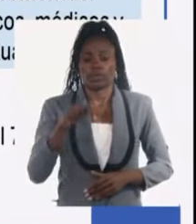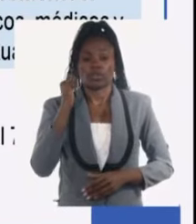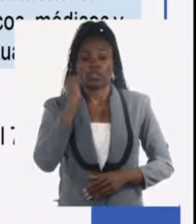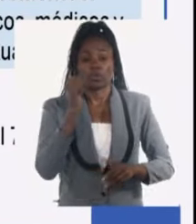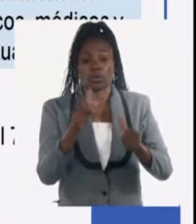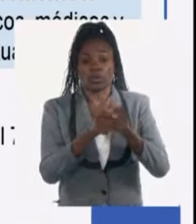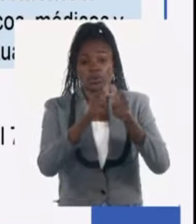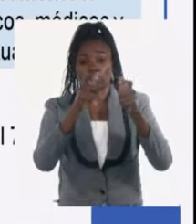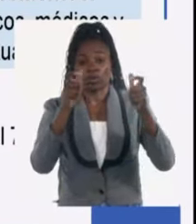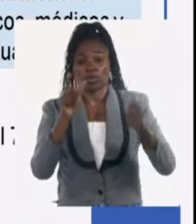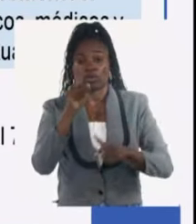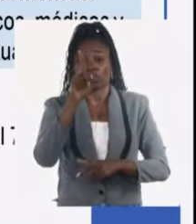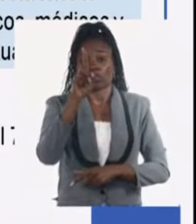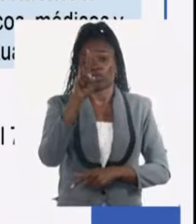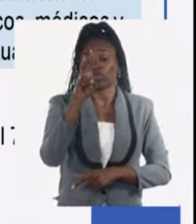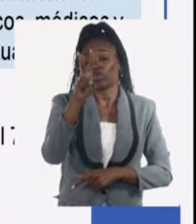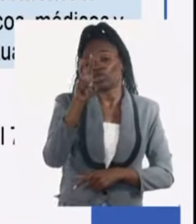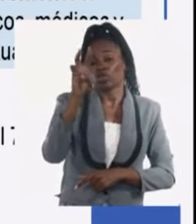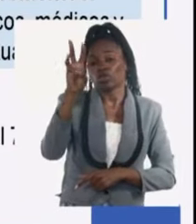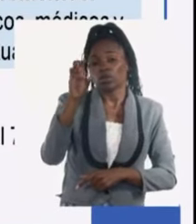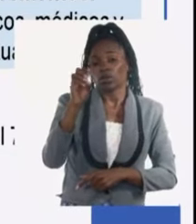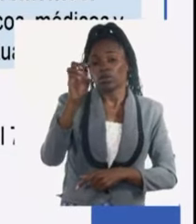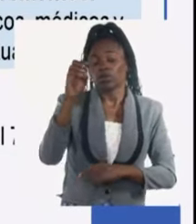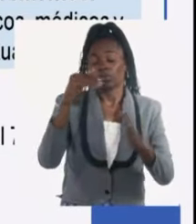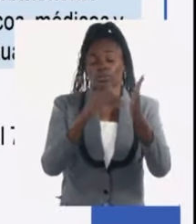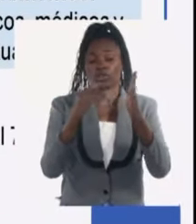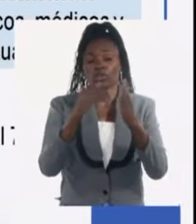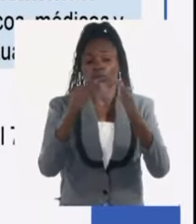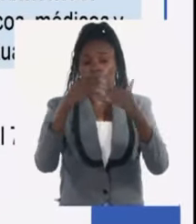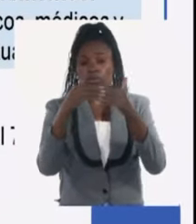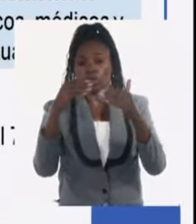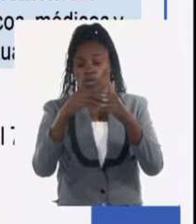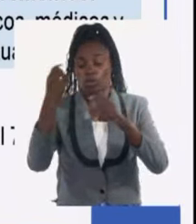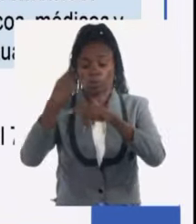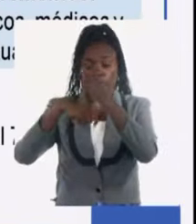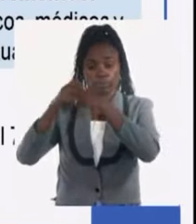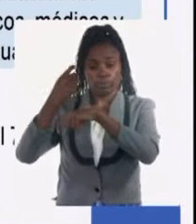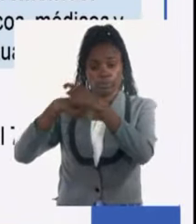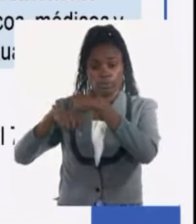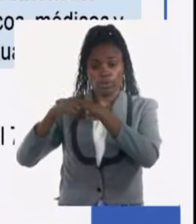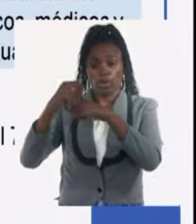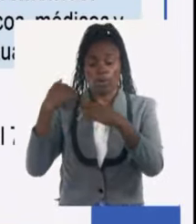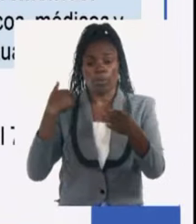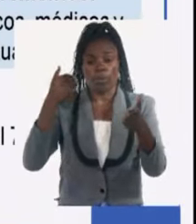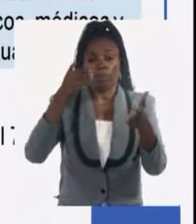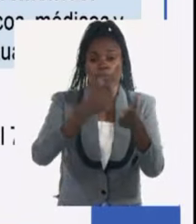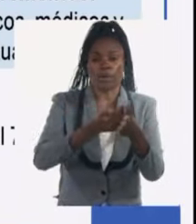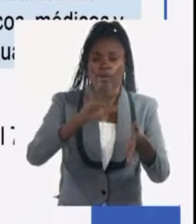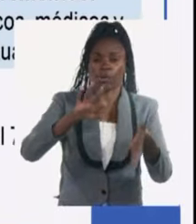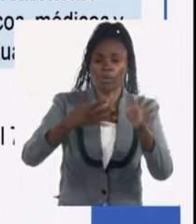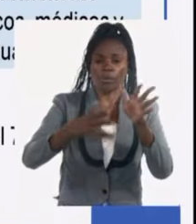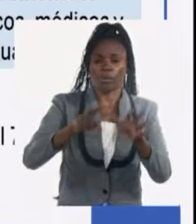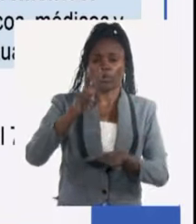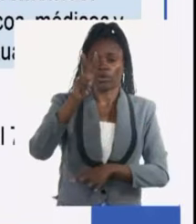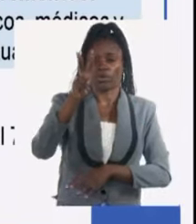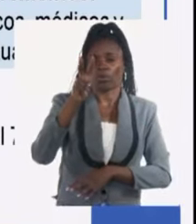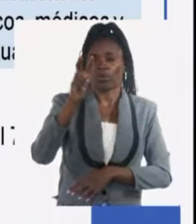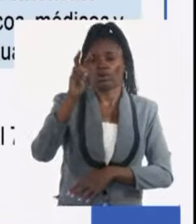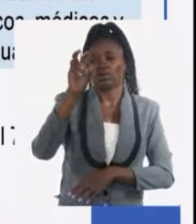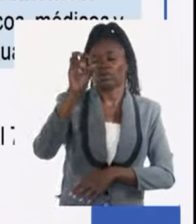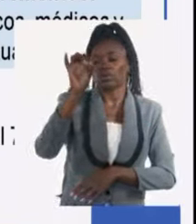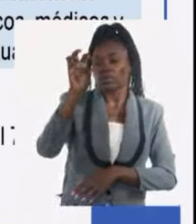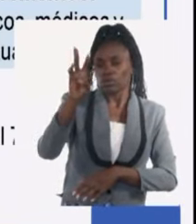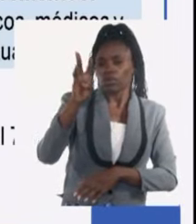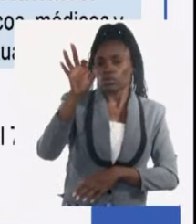crecimiento de 230 millones de dólares en las exportaciones de bienes alcanzaríamos la cifra de 2.385 millones